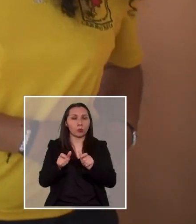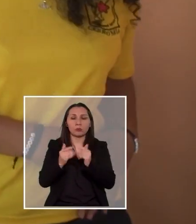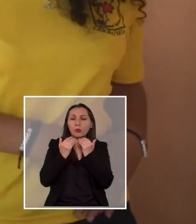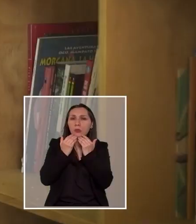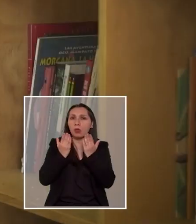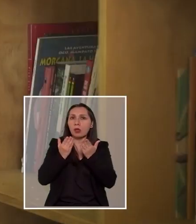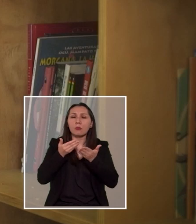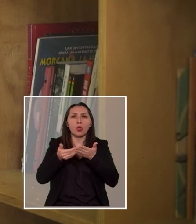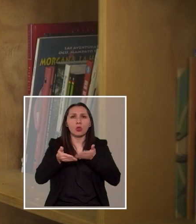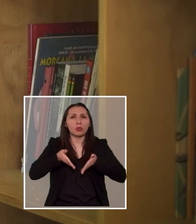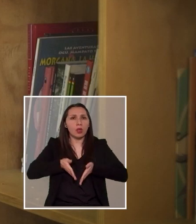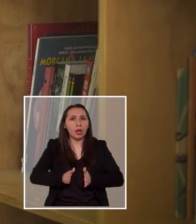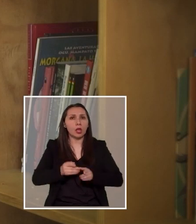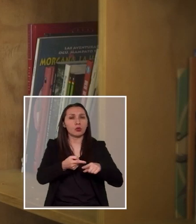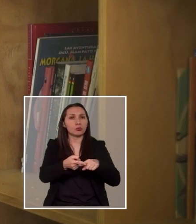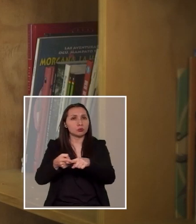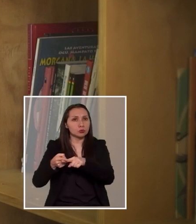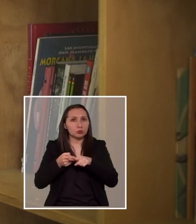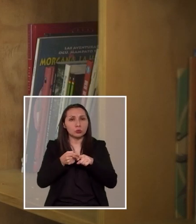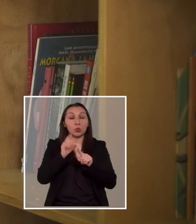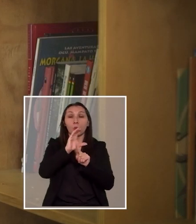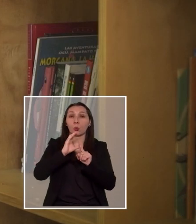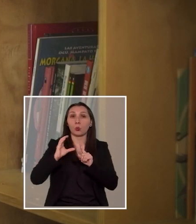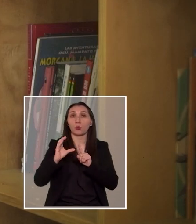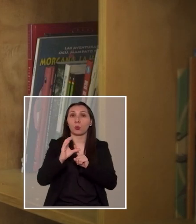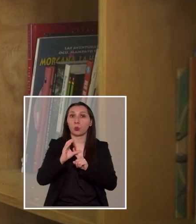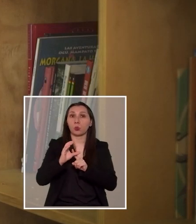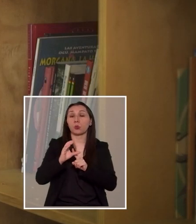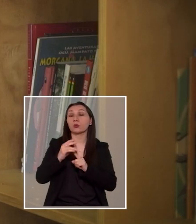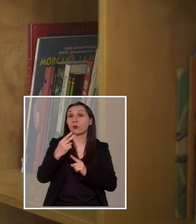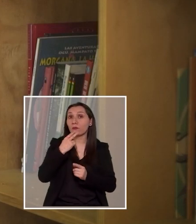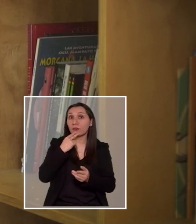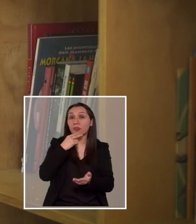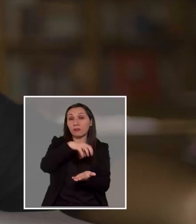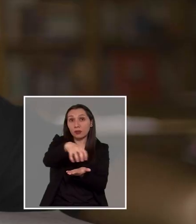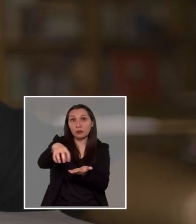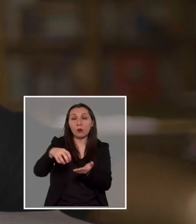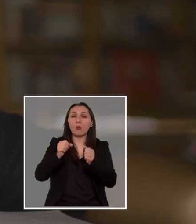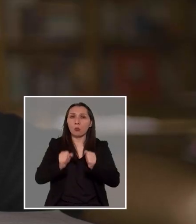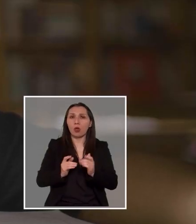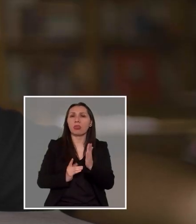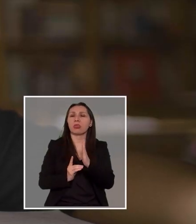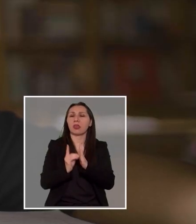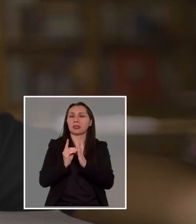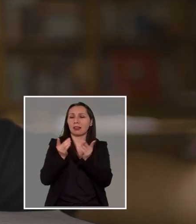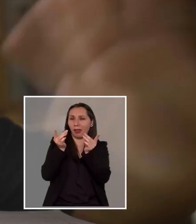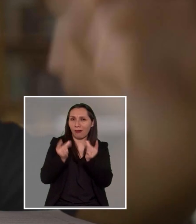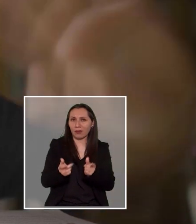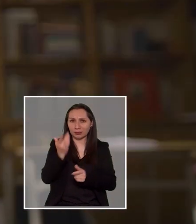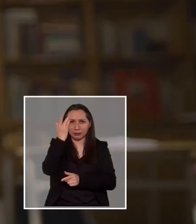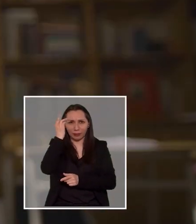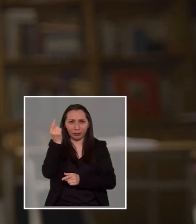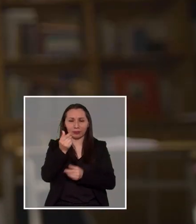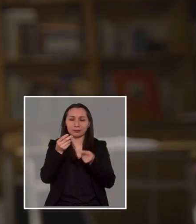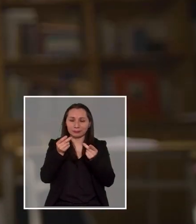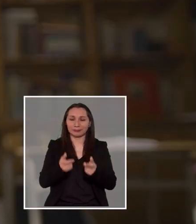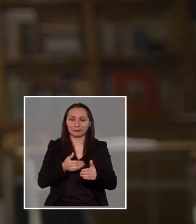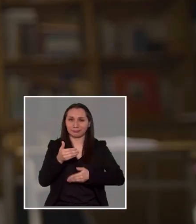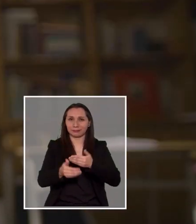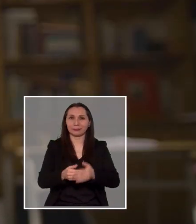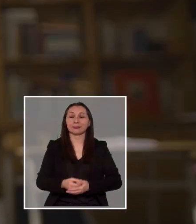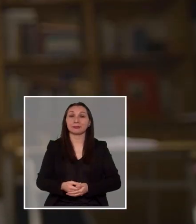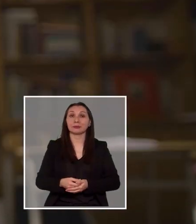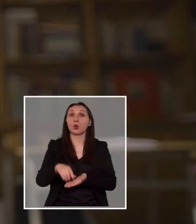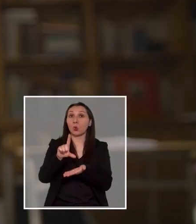estudiantes, independientes de su origen social, cultural o territorial, puedan desarrollar sus habilidades y talentos.